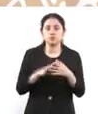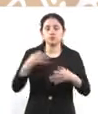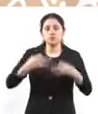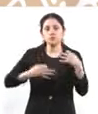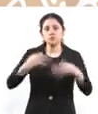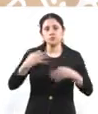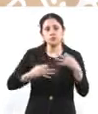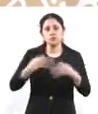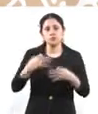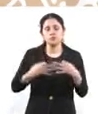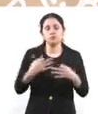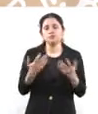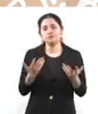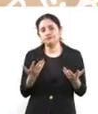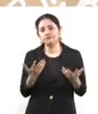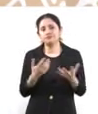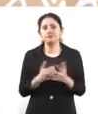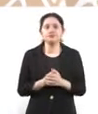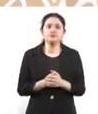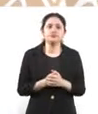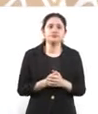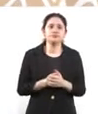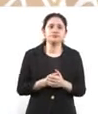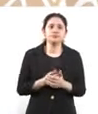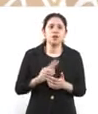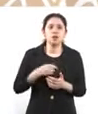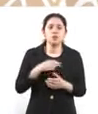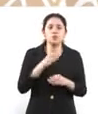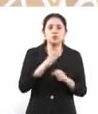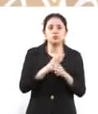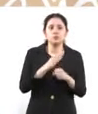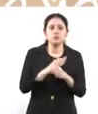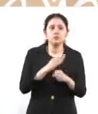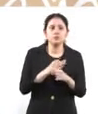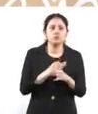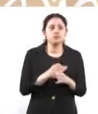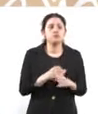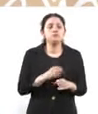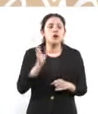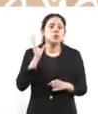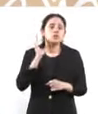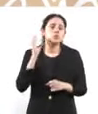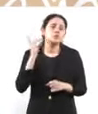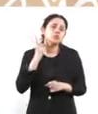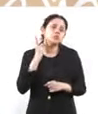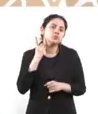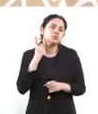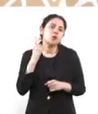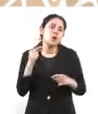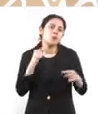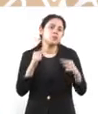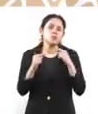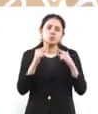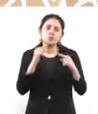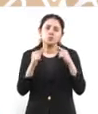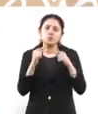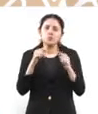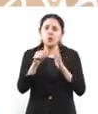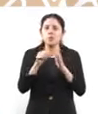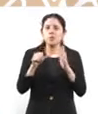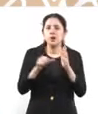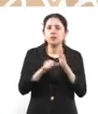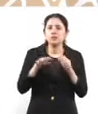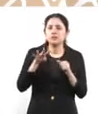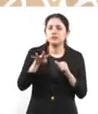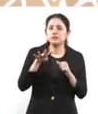¿Qué es lo que quiere discutir ahora la Corte? Si el artículo 19 es constitucional o no. La